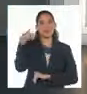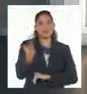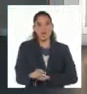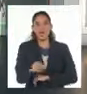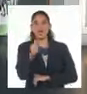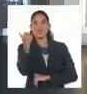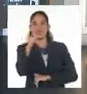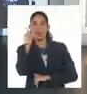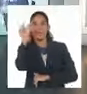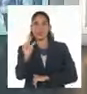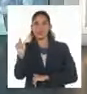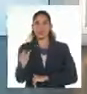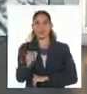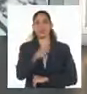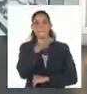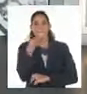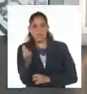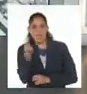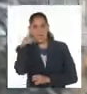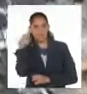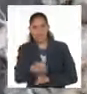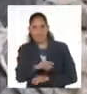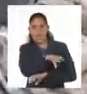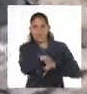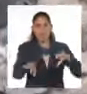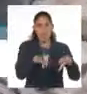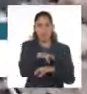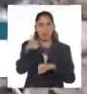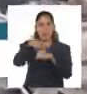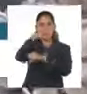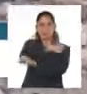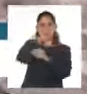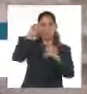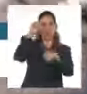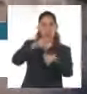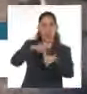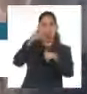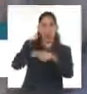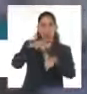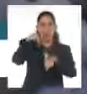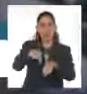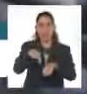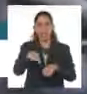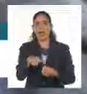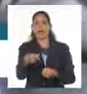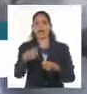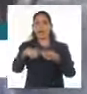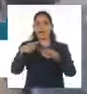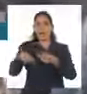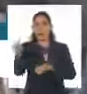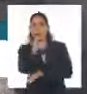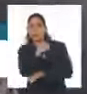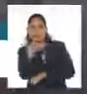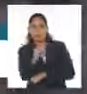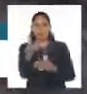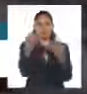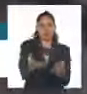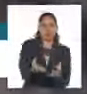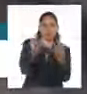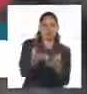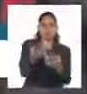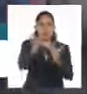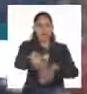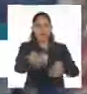desaparecidas el ataque israelí ocurrió durante la hora pico de amplia movilidad ciudadana lo cual causó